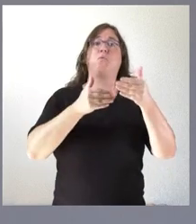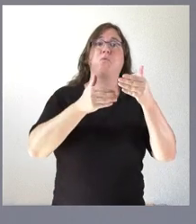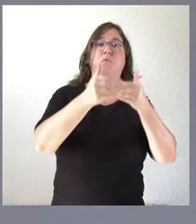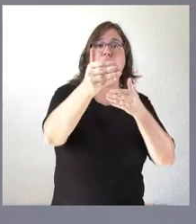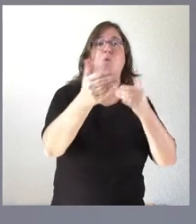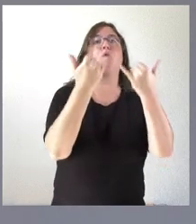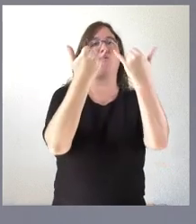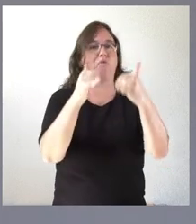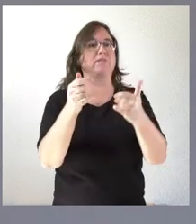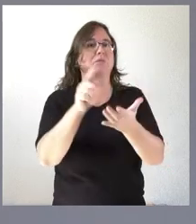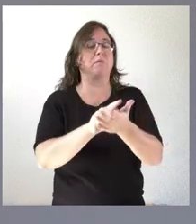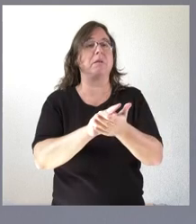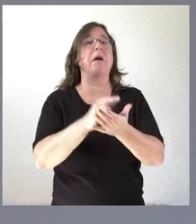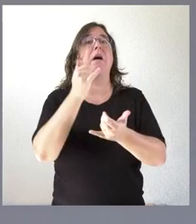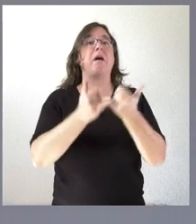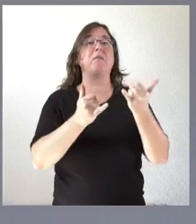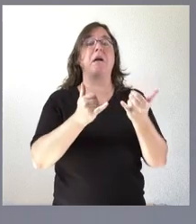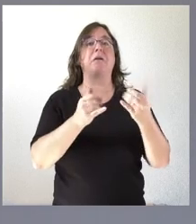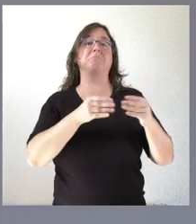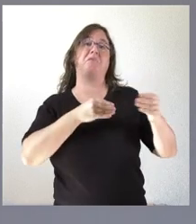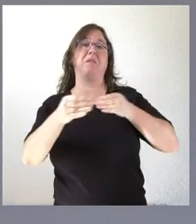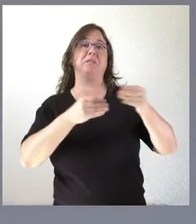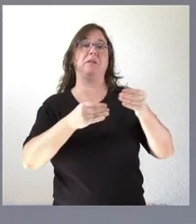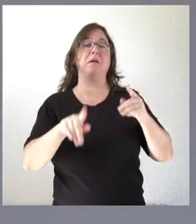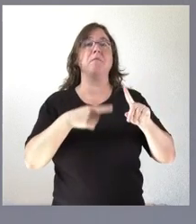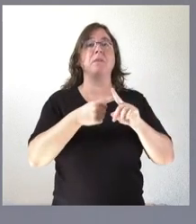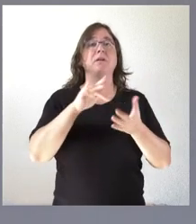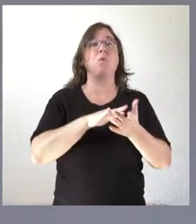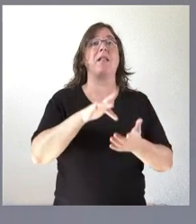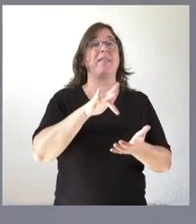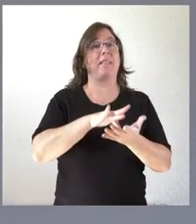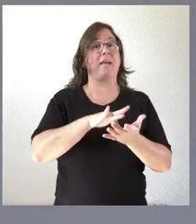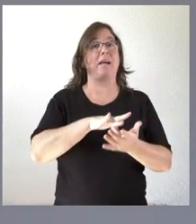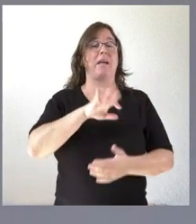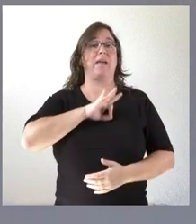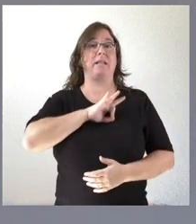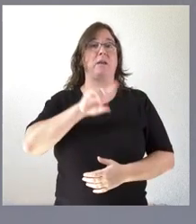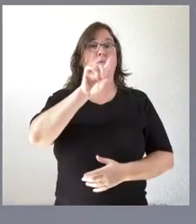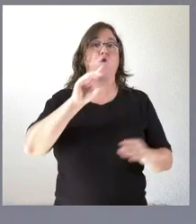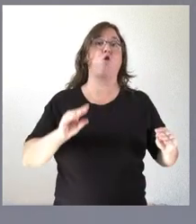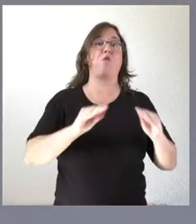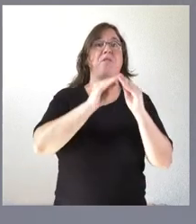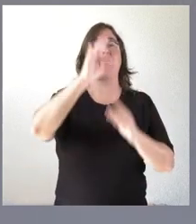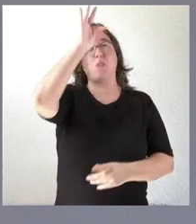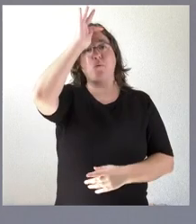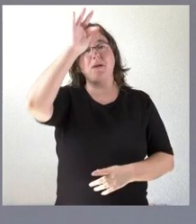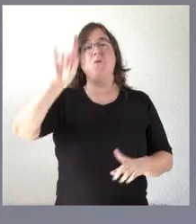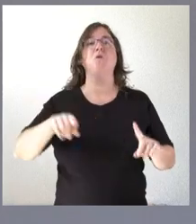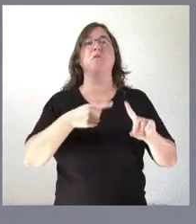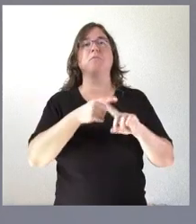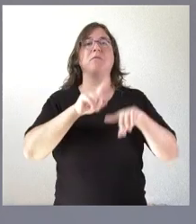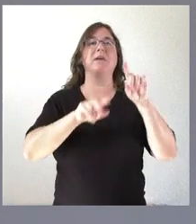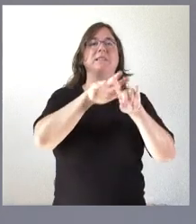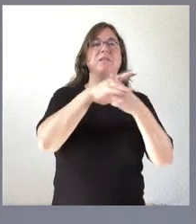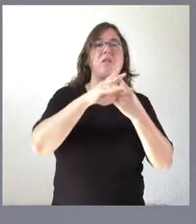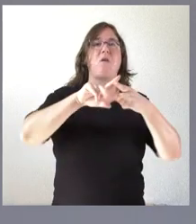ser fiesta pues nos habilitaba este margen también teniendo en cuenta que el día 1 de enero pues coincidía también en domingo y en función de las circunstancias